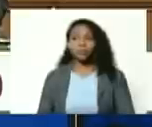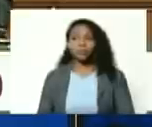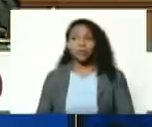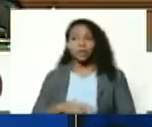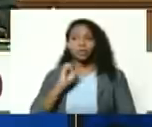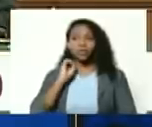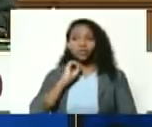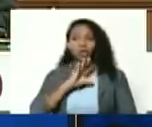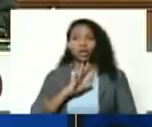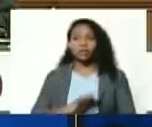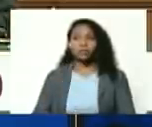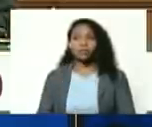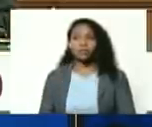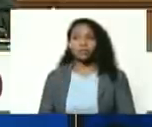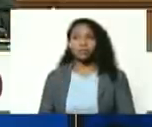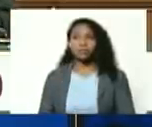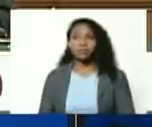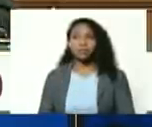historia